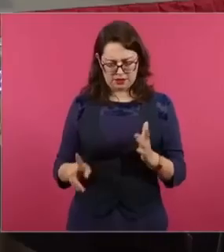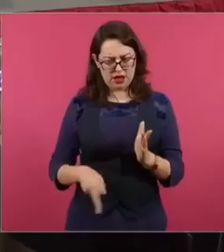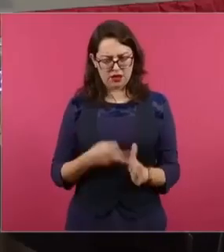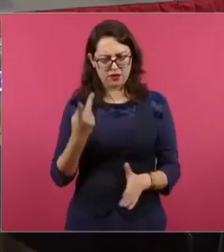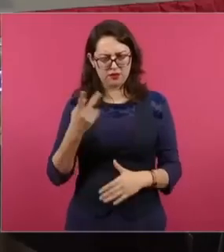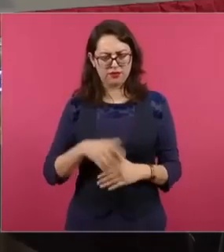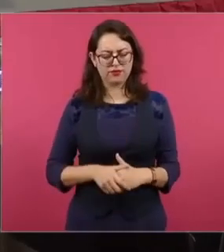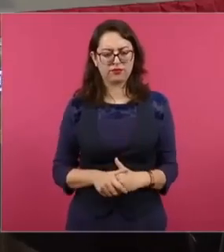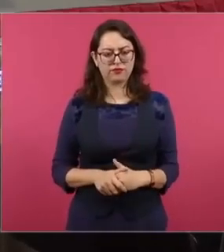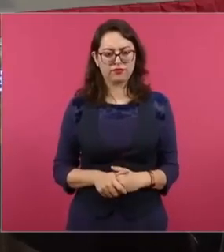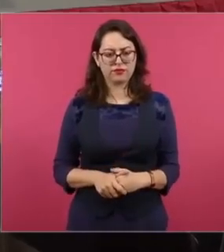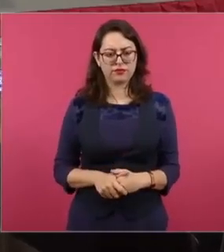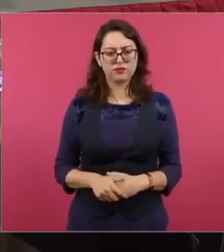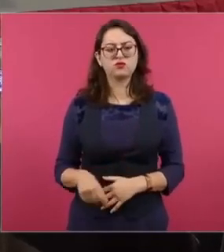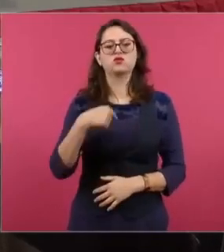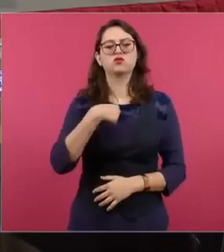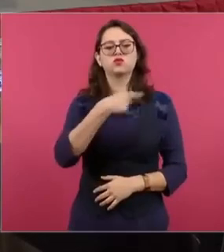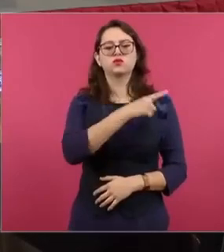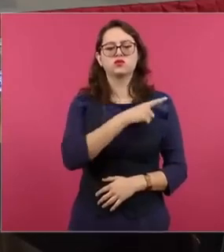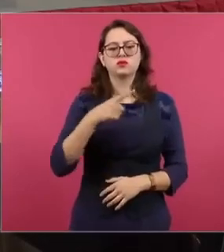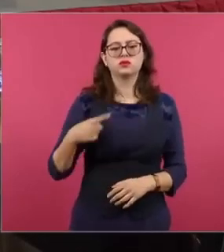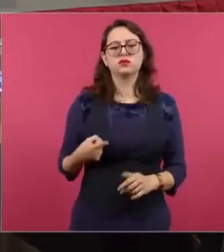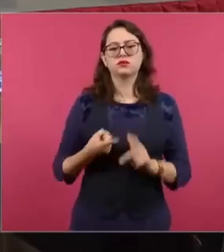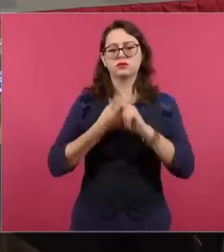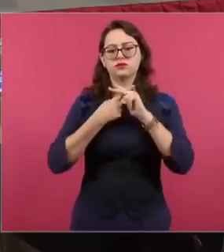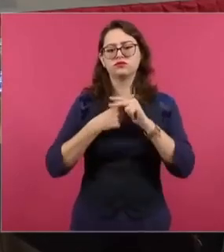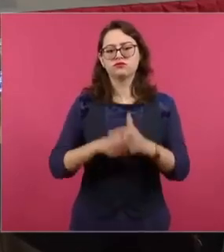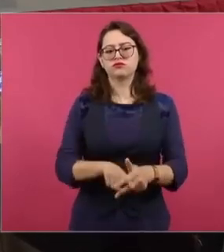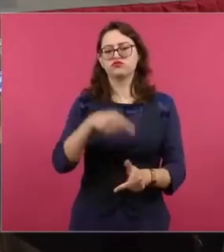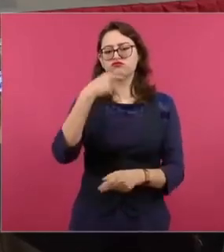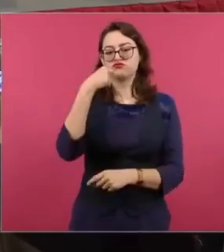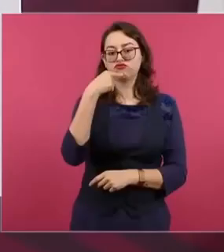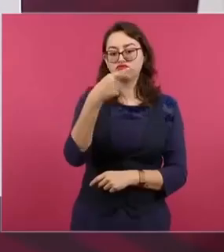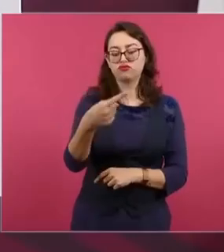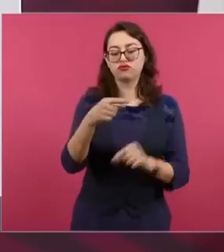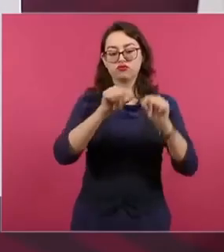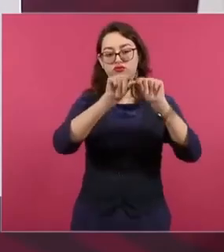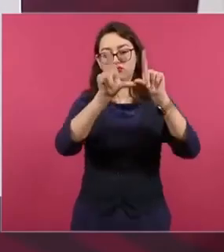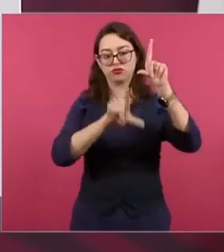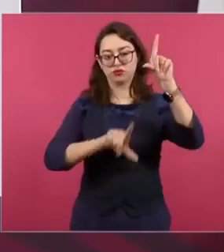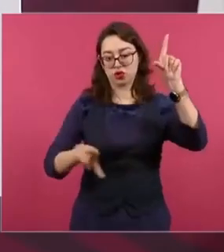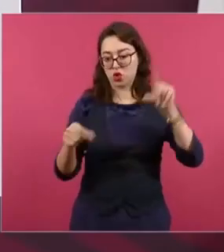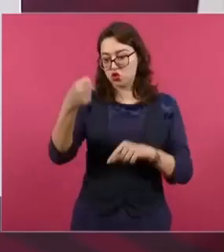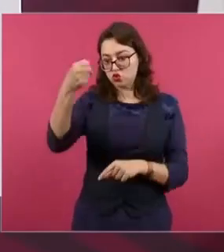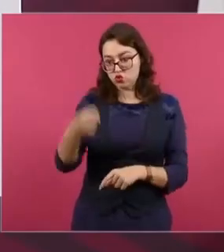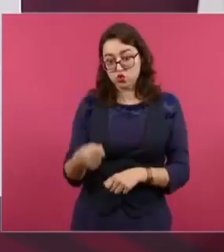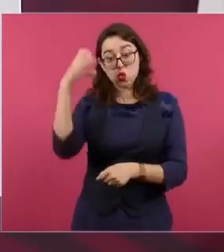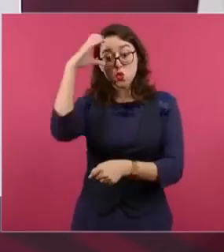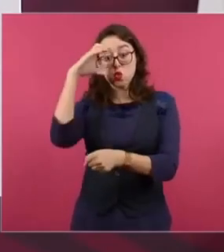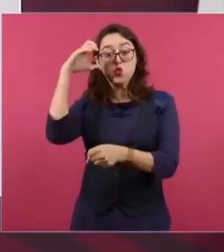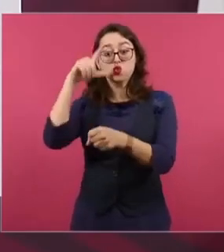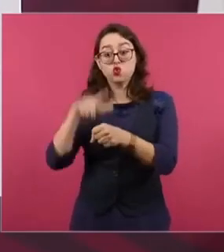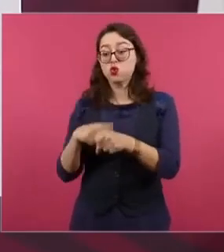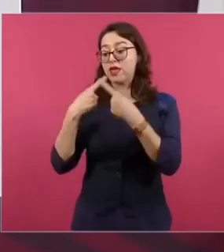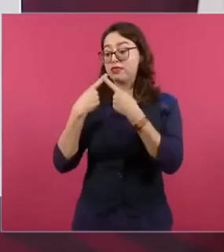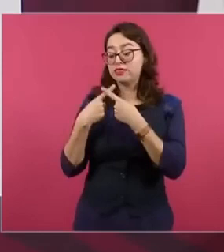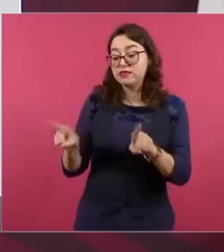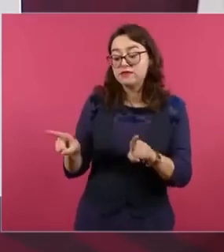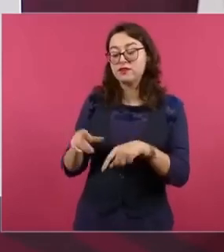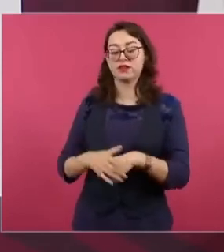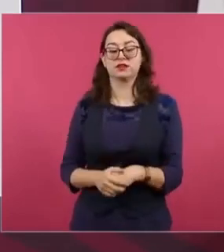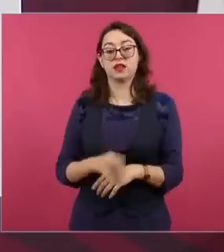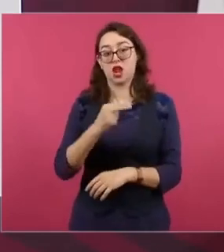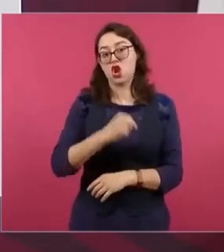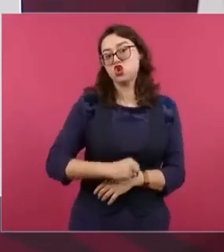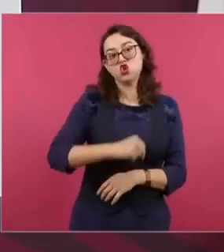Pero tengo que partir diciendo que hay una cultura distinta en el sureste del país y no podemos aplicar un modelo